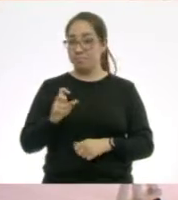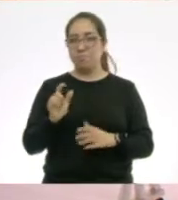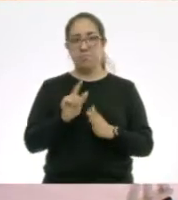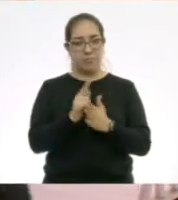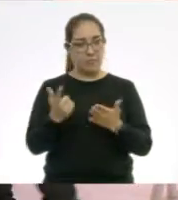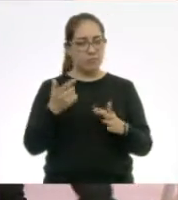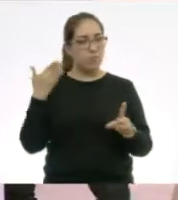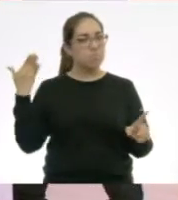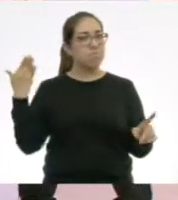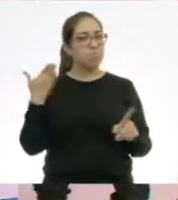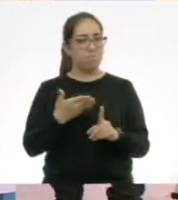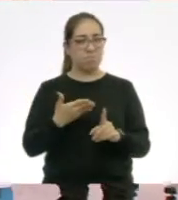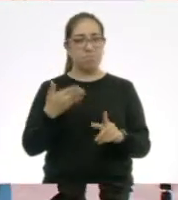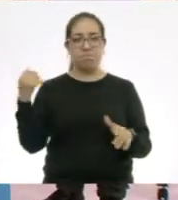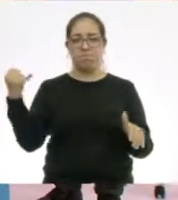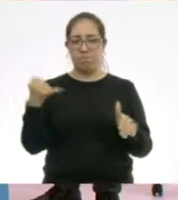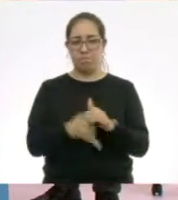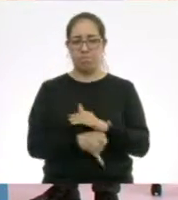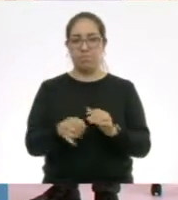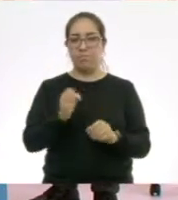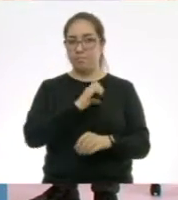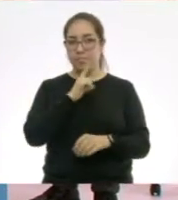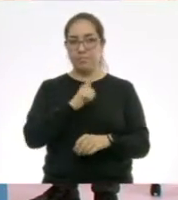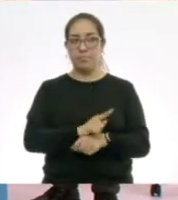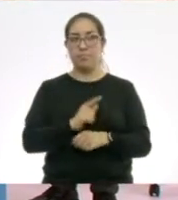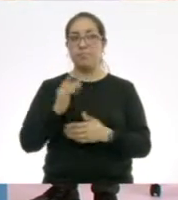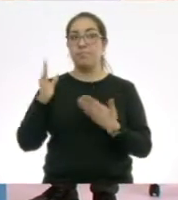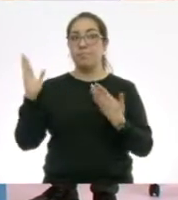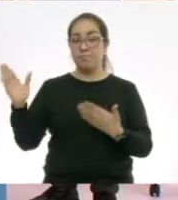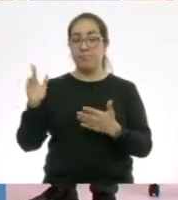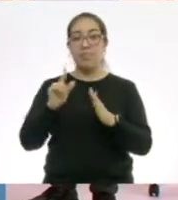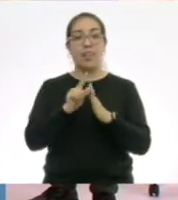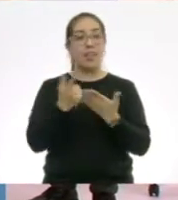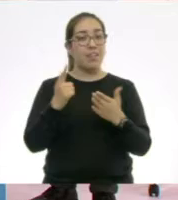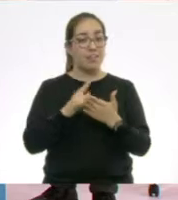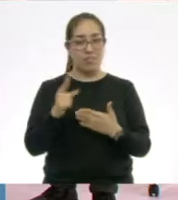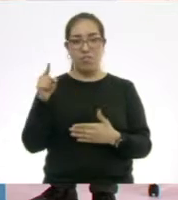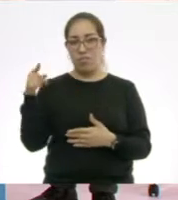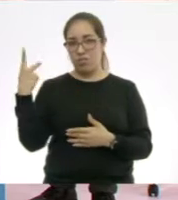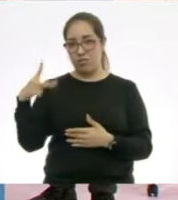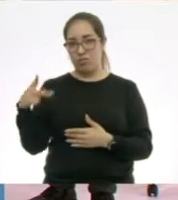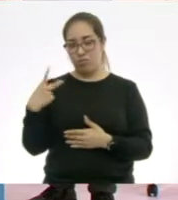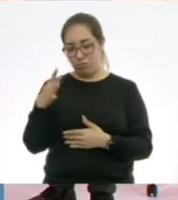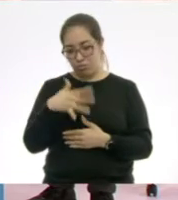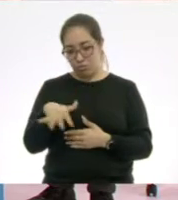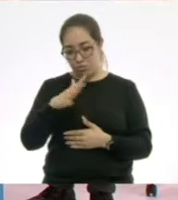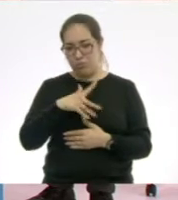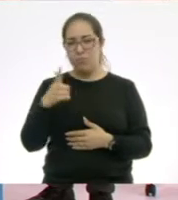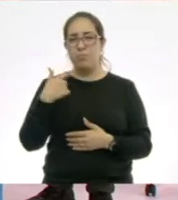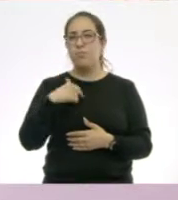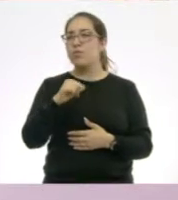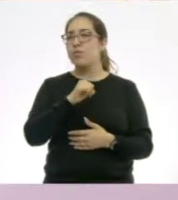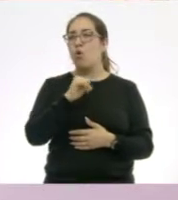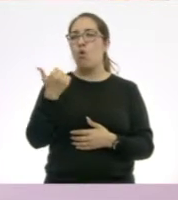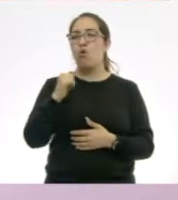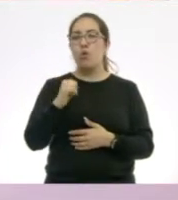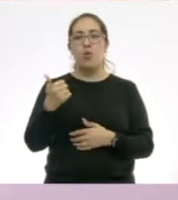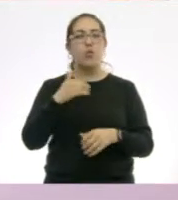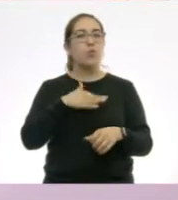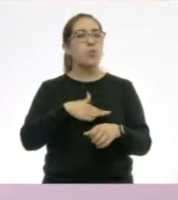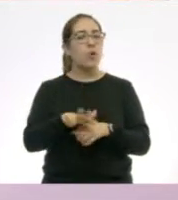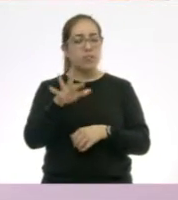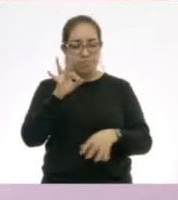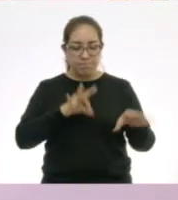específico, entonces. Claro que sí, en los libros. Mientras él busca en el libro, voy a buscar otra fuente de